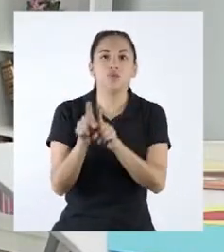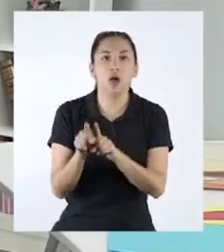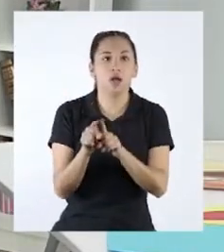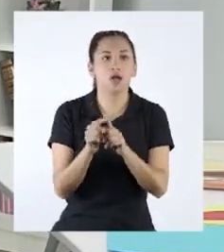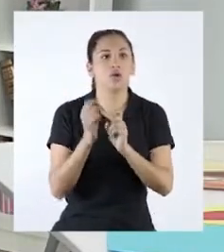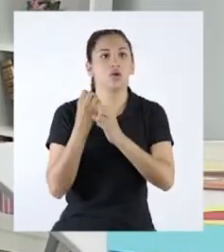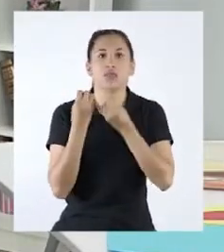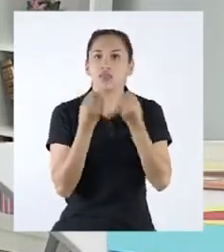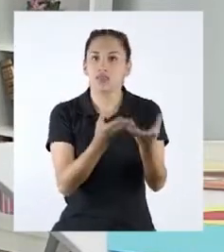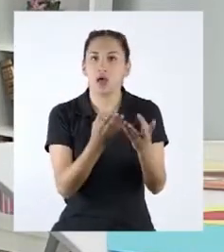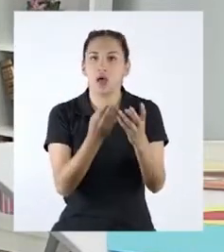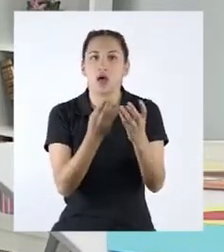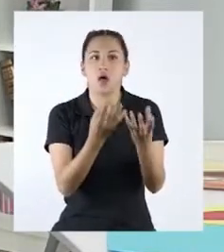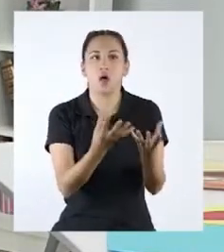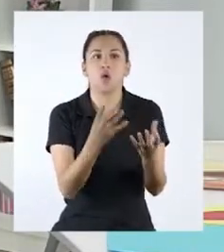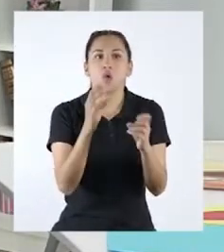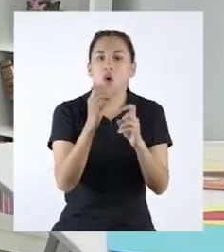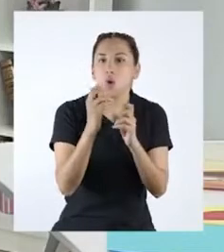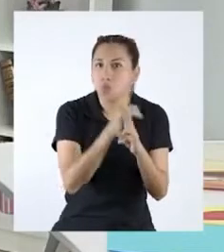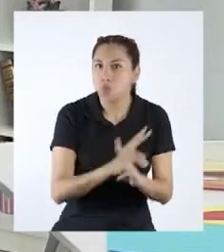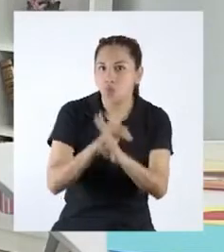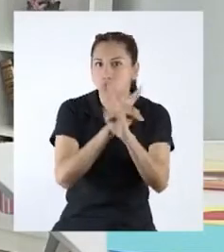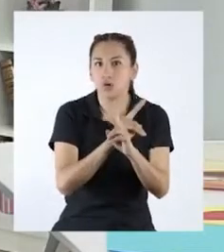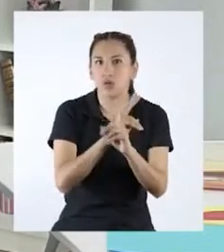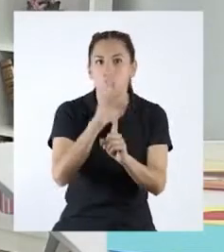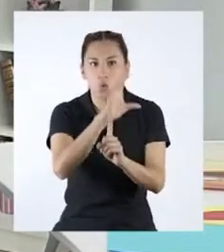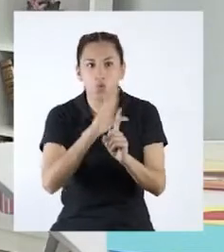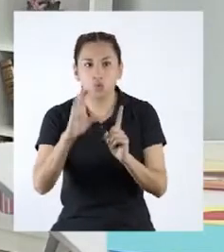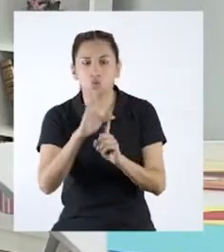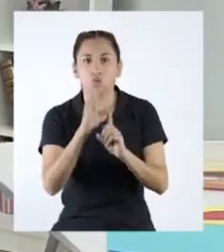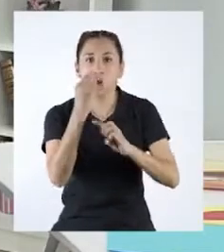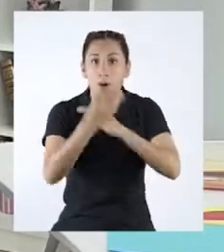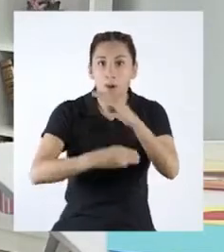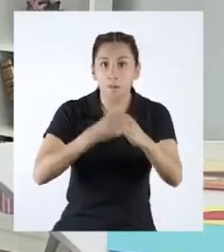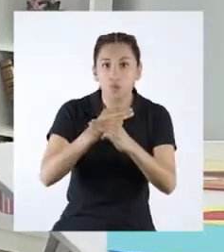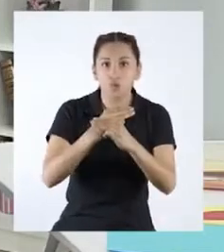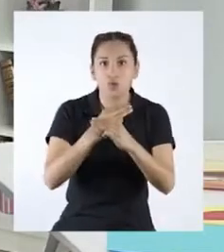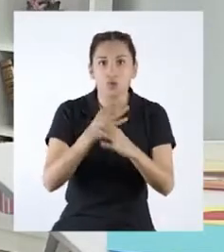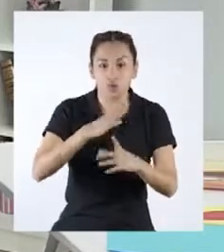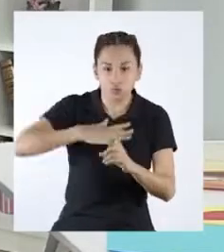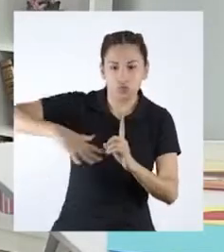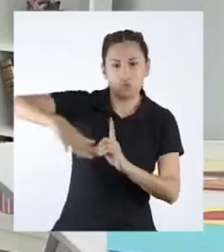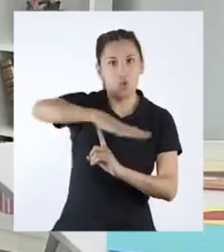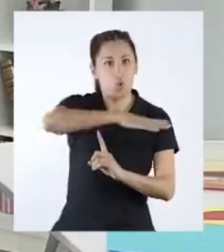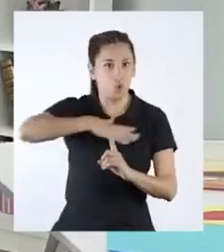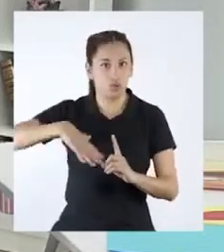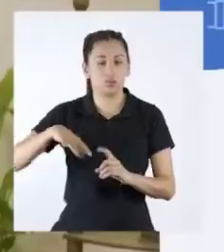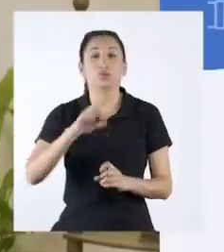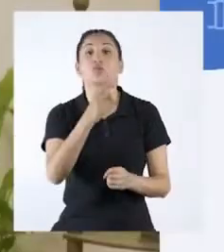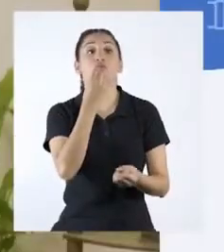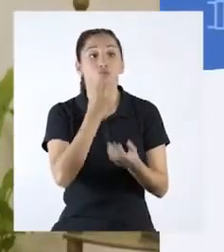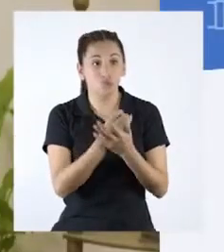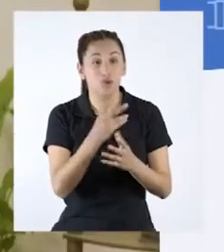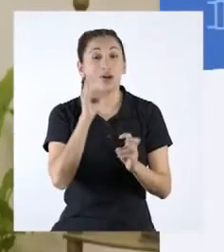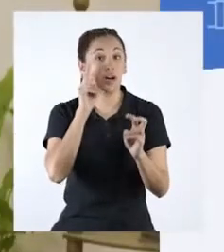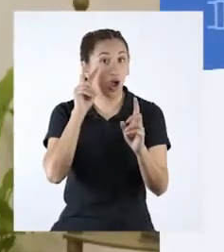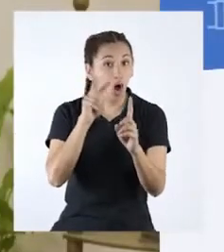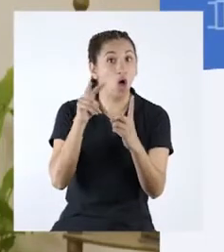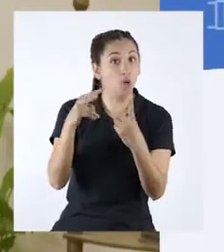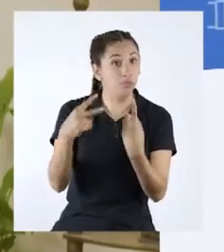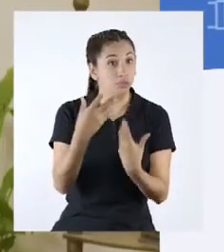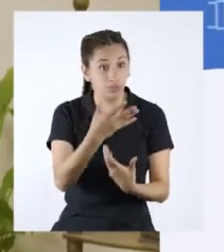sino como parte de nuestro mundo, nuestra cultura y la conexión que formamos con nuestro entorno. Son buenas